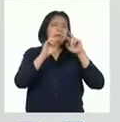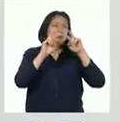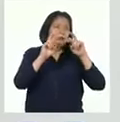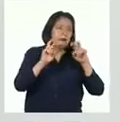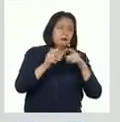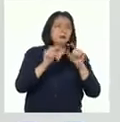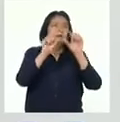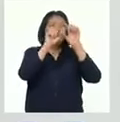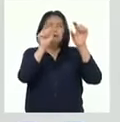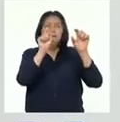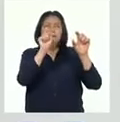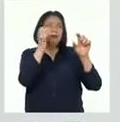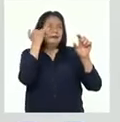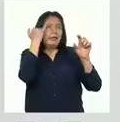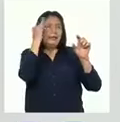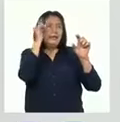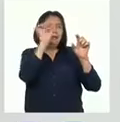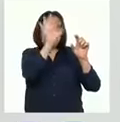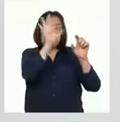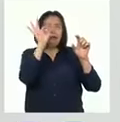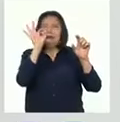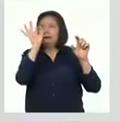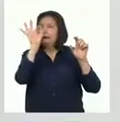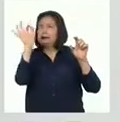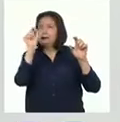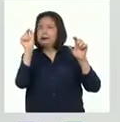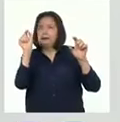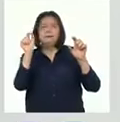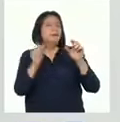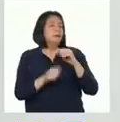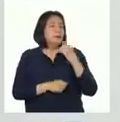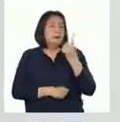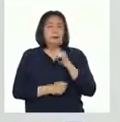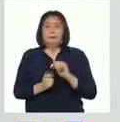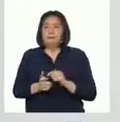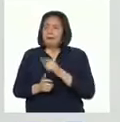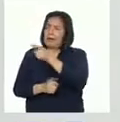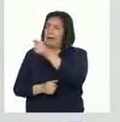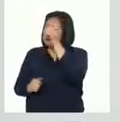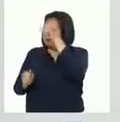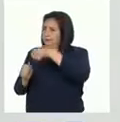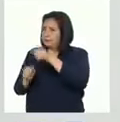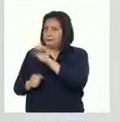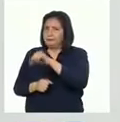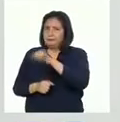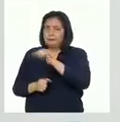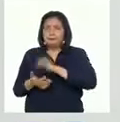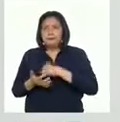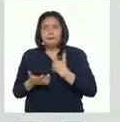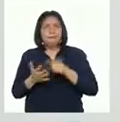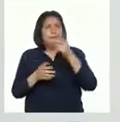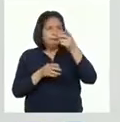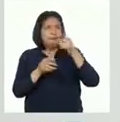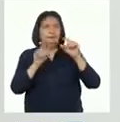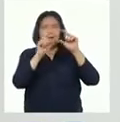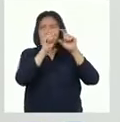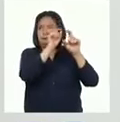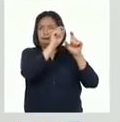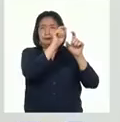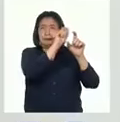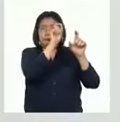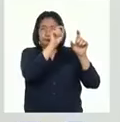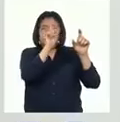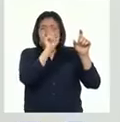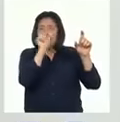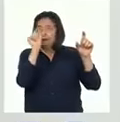un sumillado de la idea principal de cada párrafo. Ah, yo recuerdo nuestra actividad sobre el sumillado. Pero,